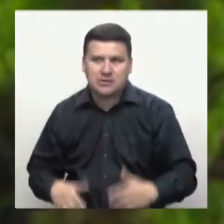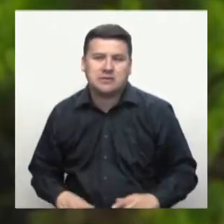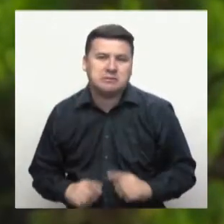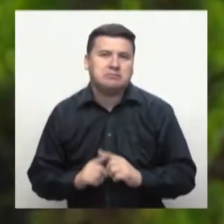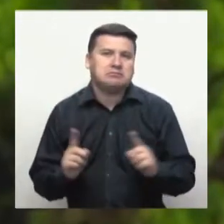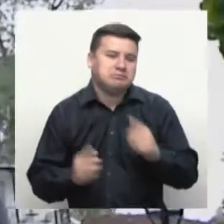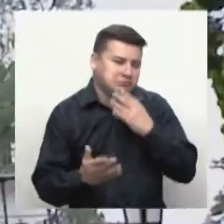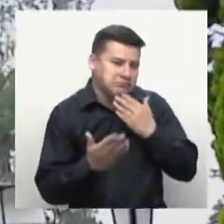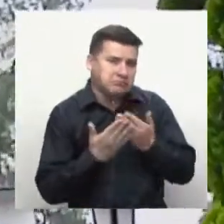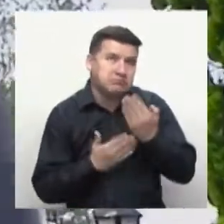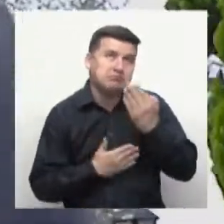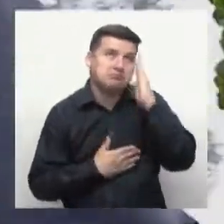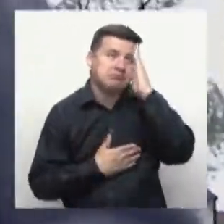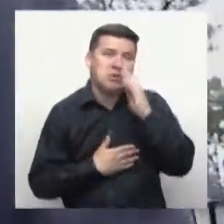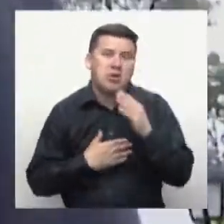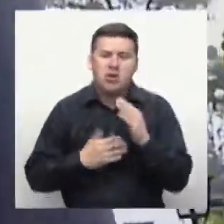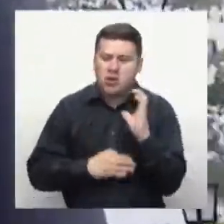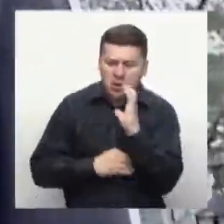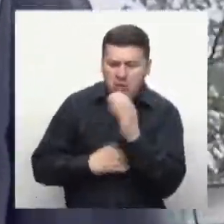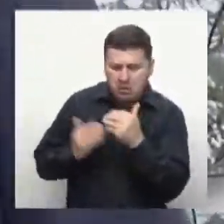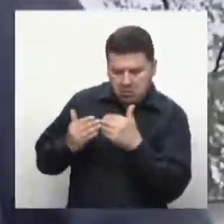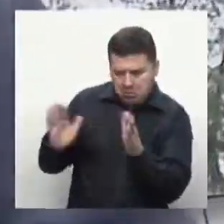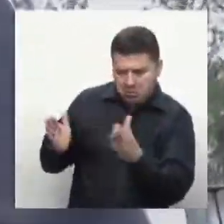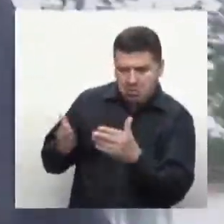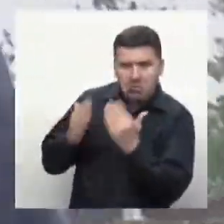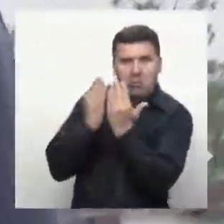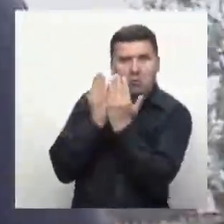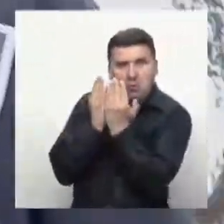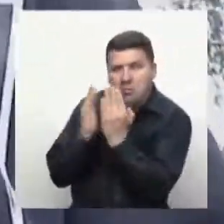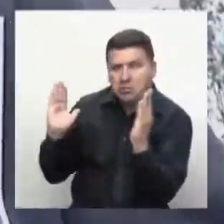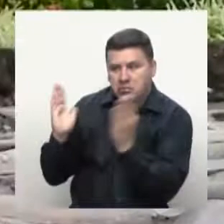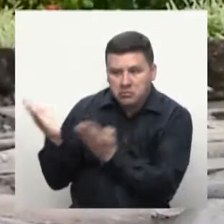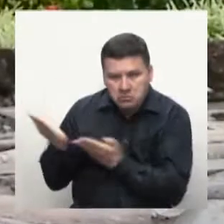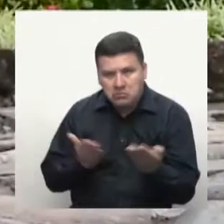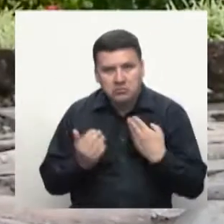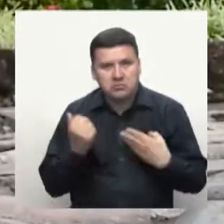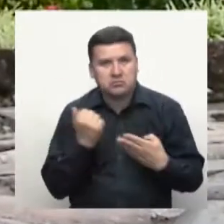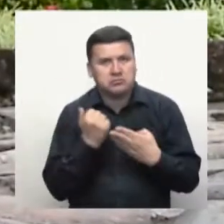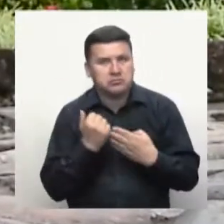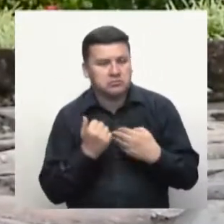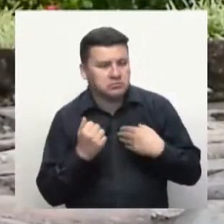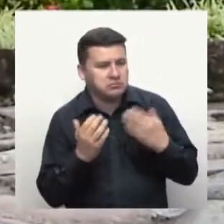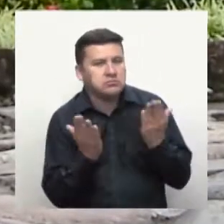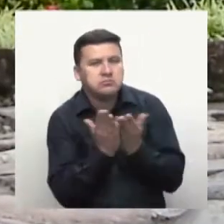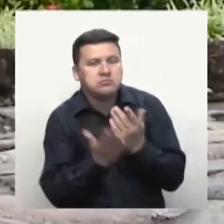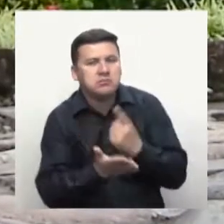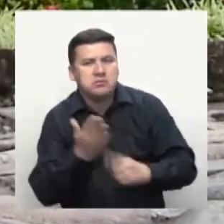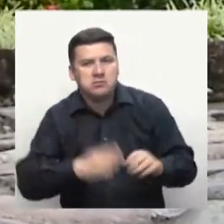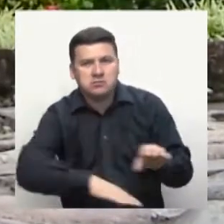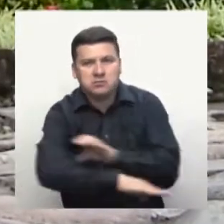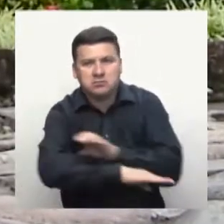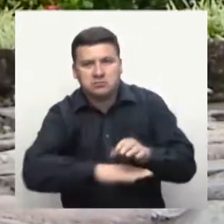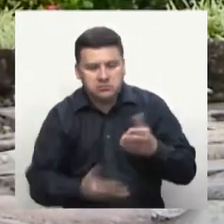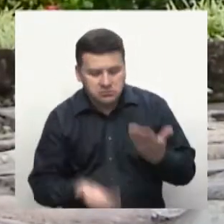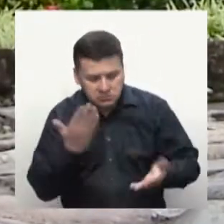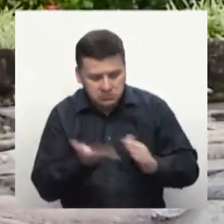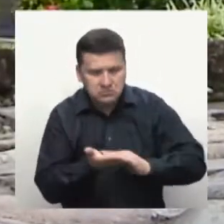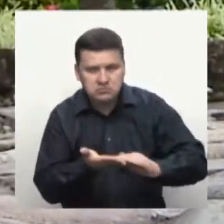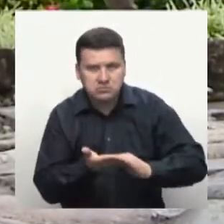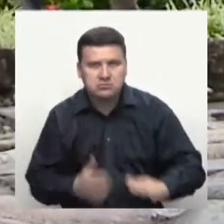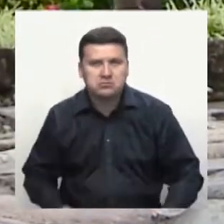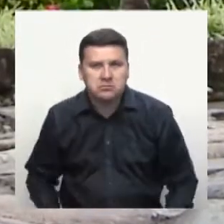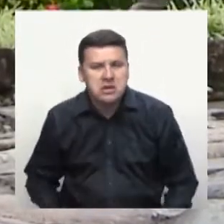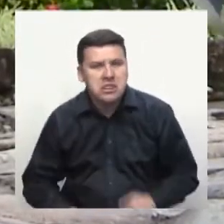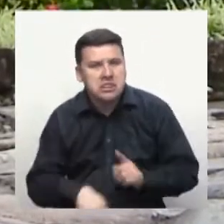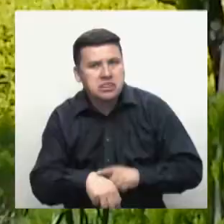grandes. Pero gracias a Dios Colombia me abrió sus puertas y llegué al Sena. Y estoy estudiando sistemas, mantenimiento de